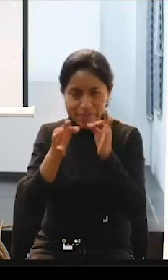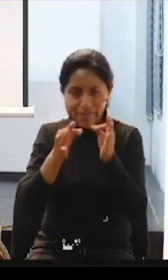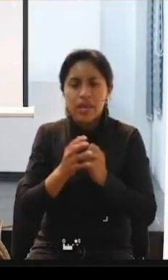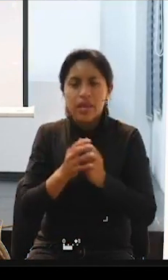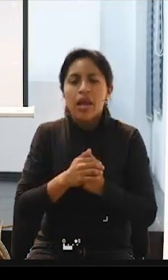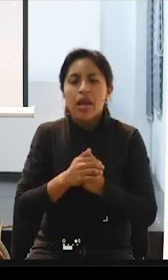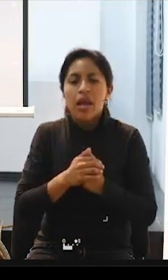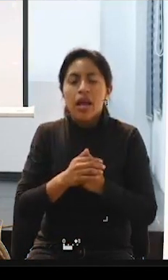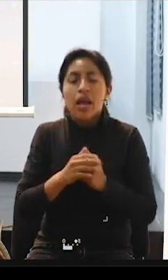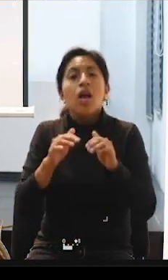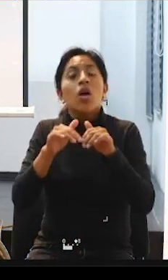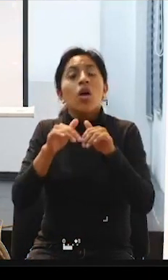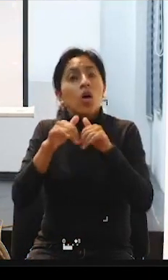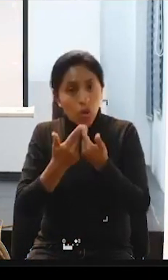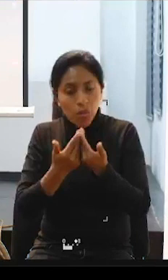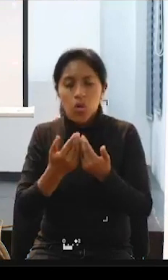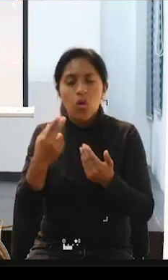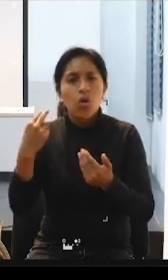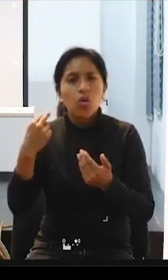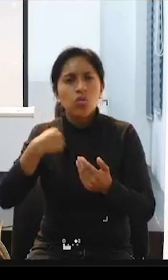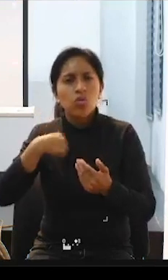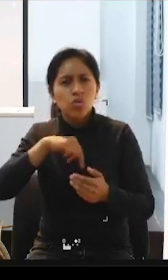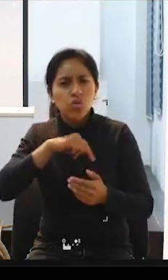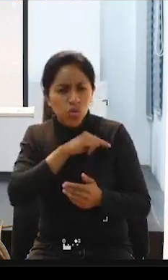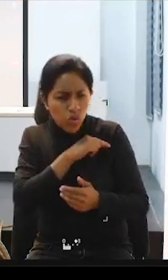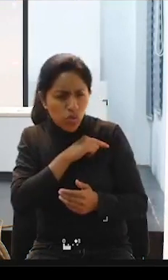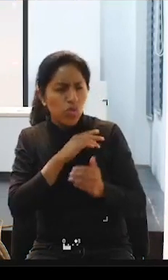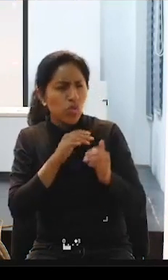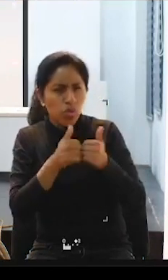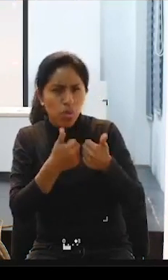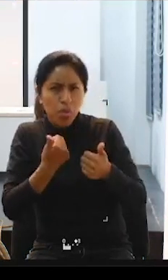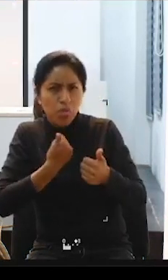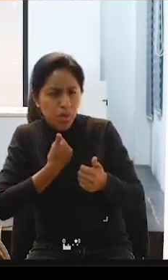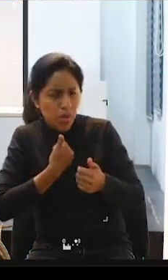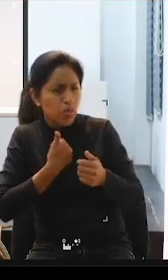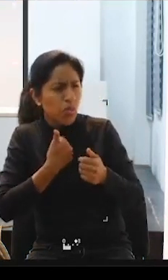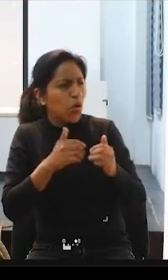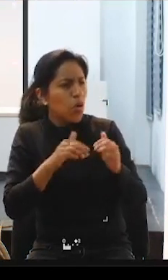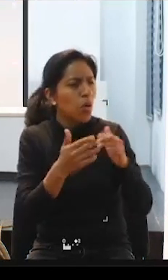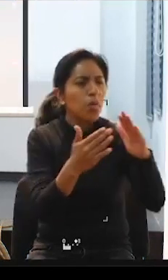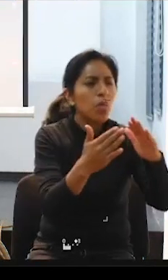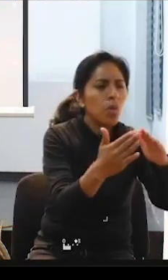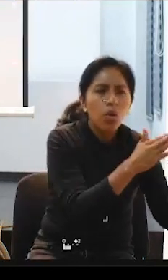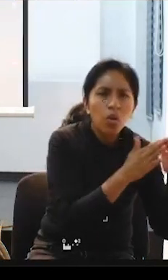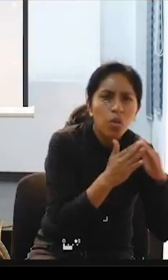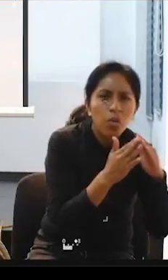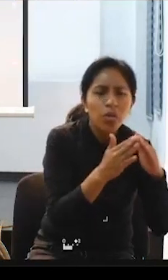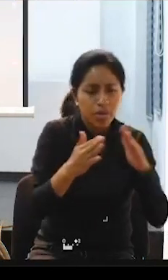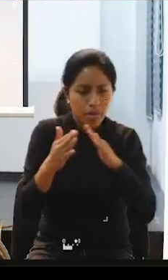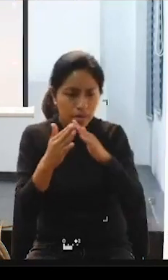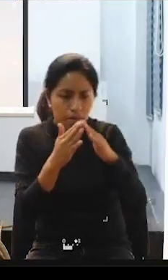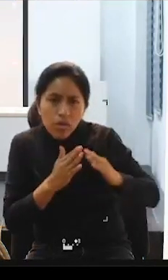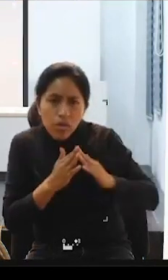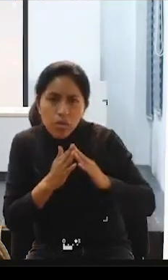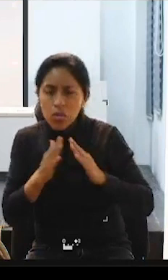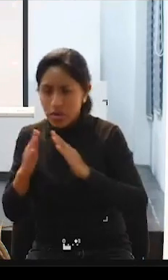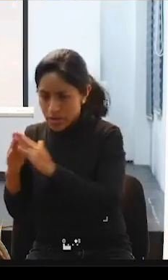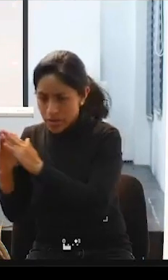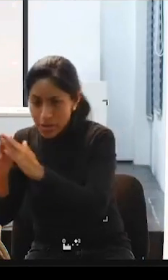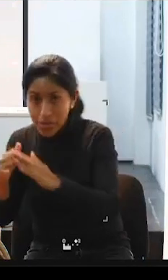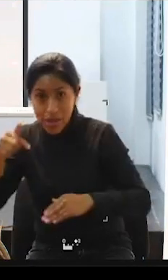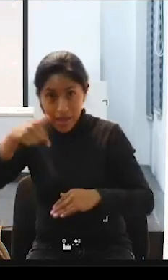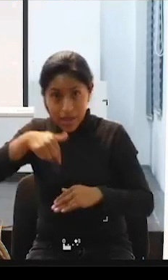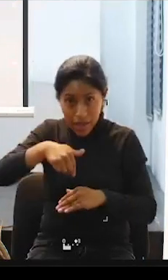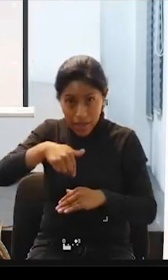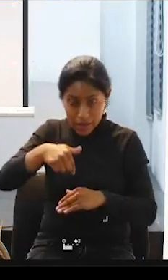pantalla empezamos a organizarnos presencialmente por comunidades. Aquí en Cataluña empezamos a hacer encuentros y